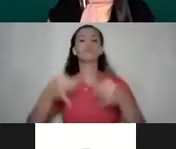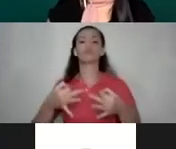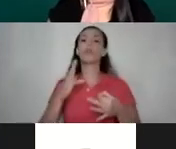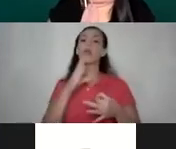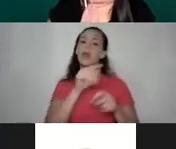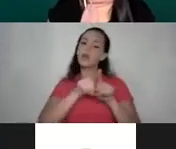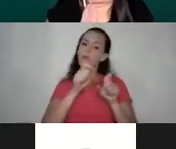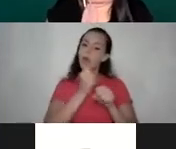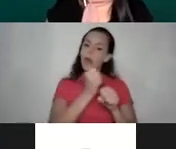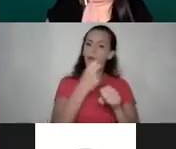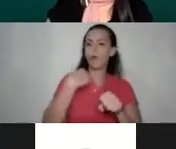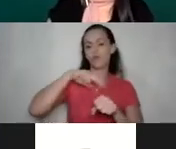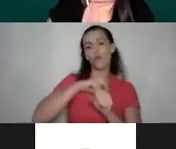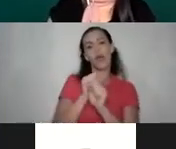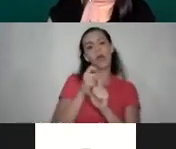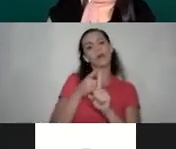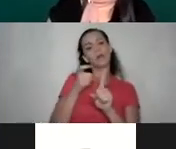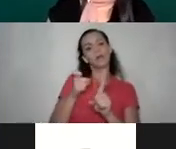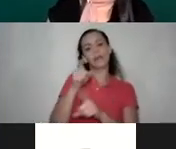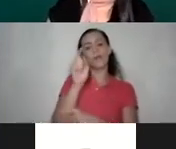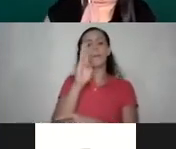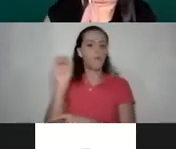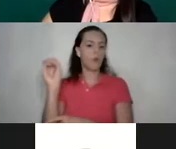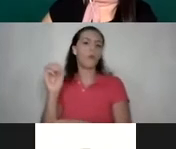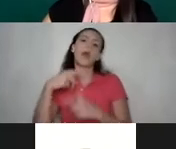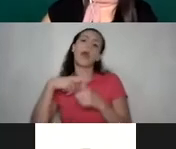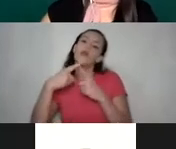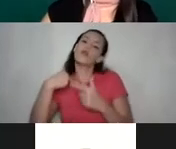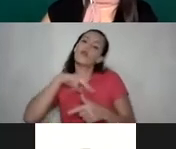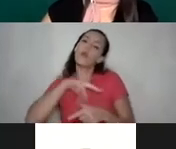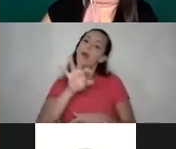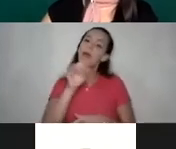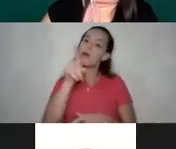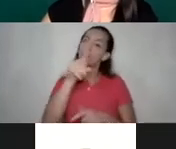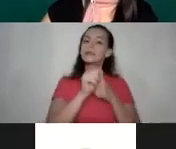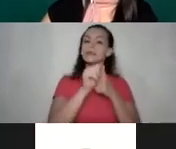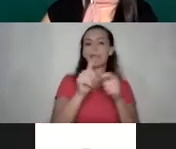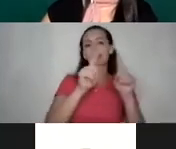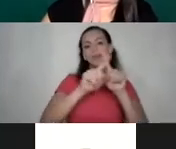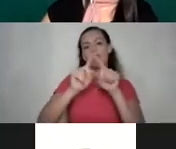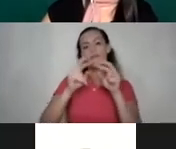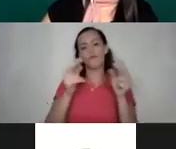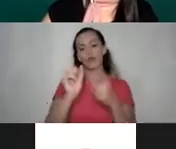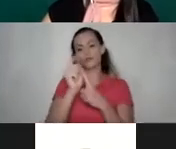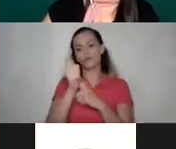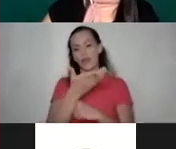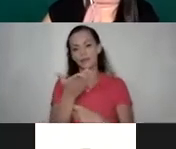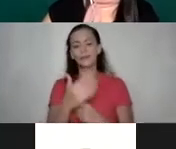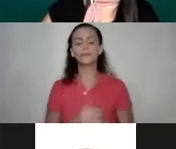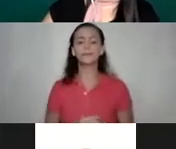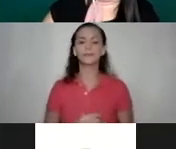las labores que realizamos desde Efecto Boomerang y pues les invitamos a seguirnos en nuestras diferentes redes sociales.